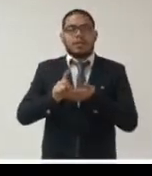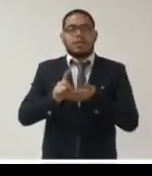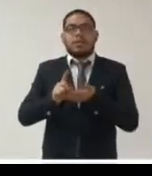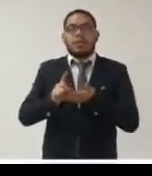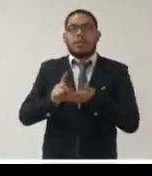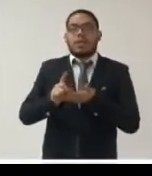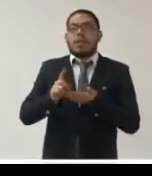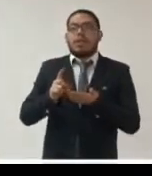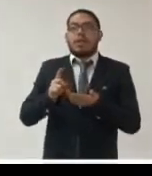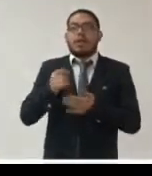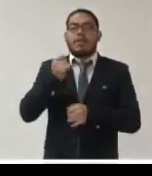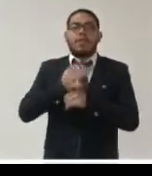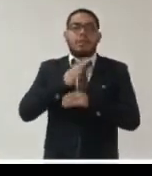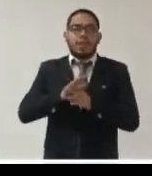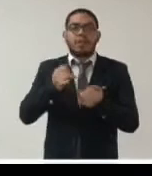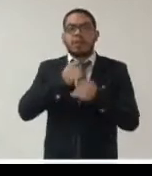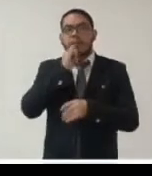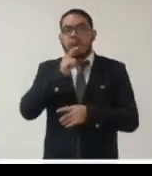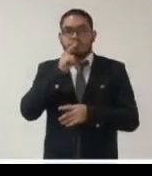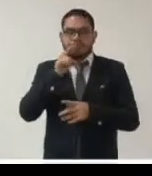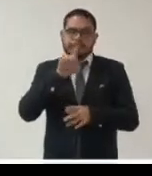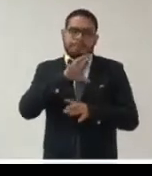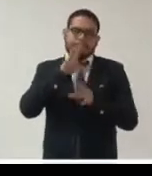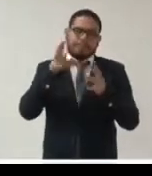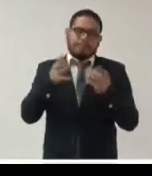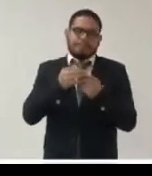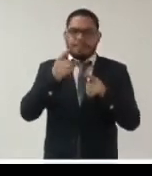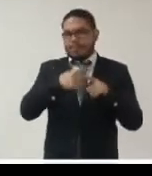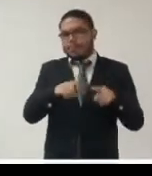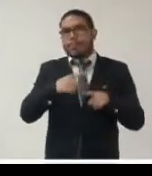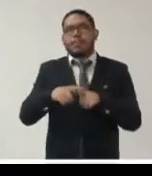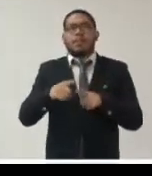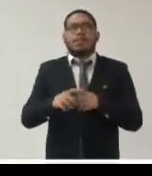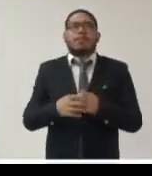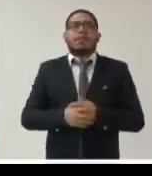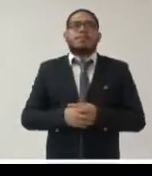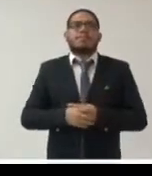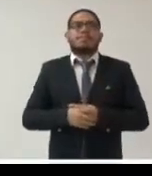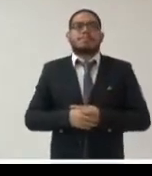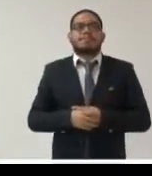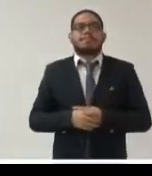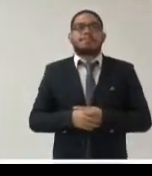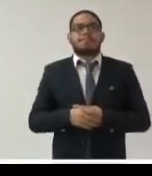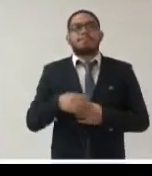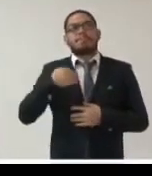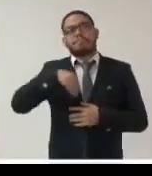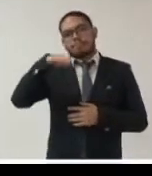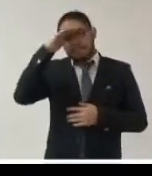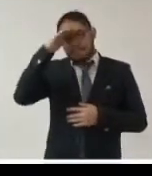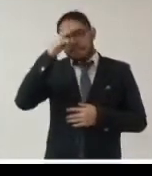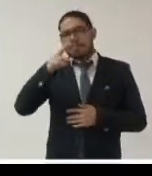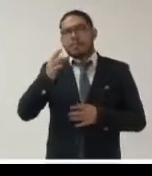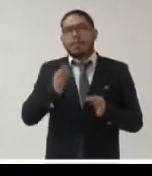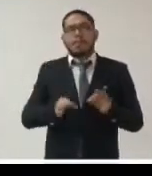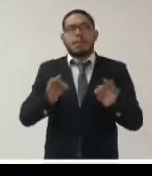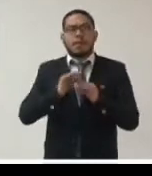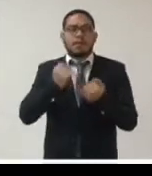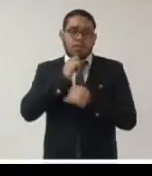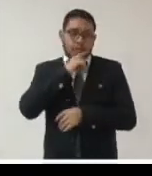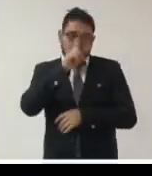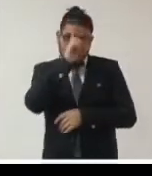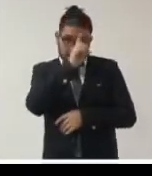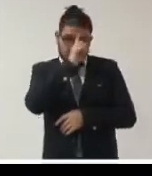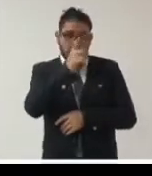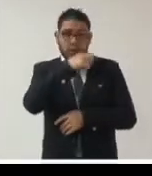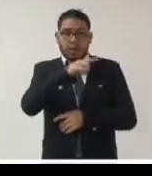personales en un contexto completamente extraordinario considero relevante y también recomendable que desde